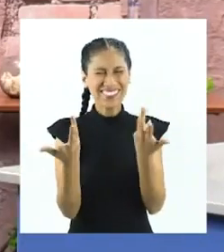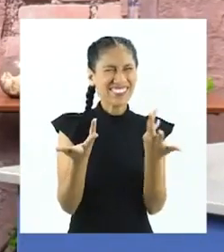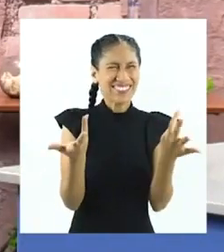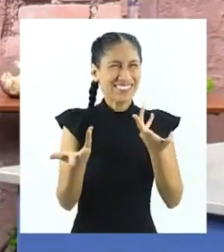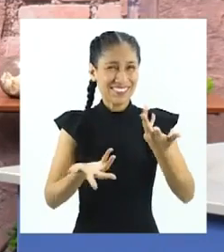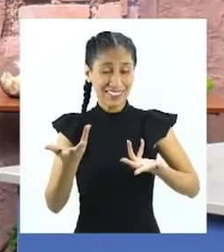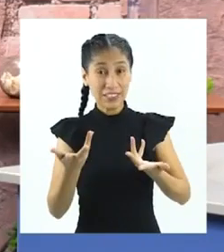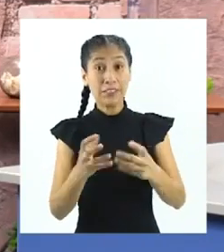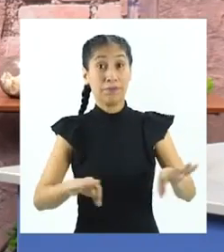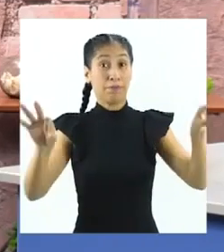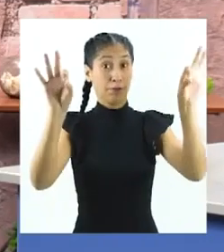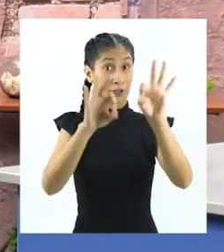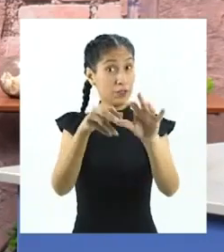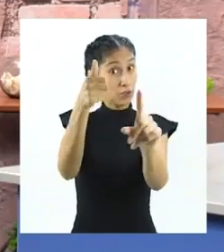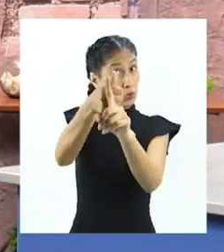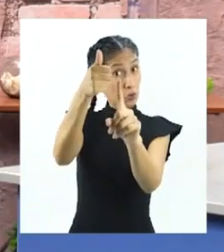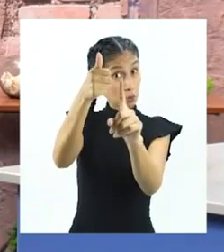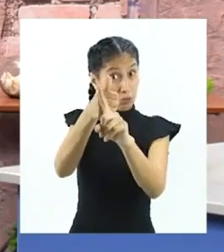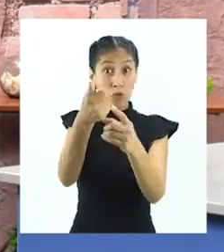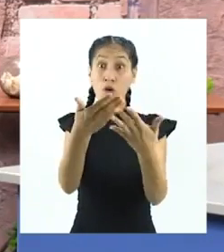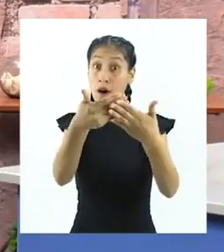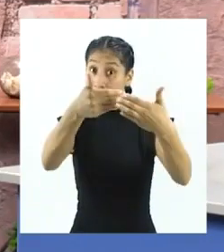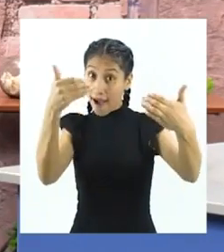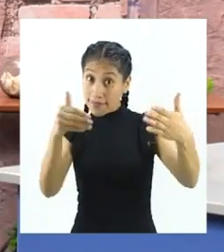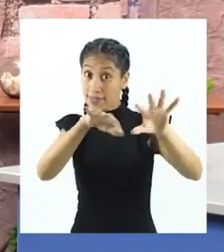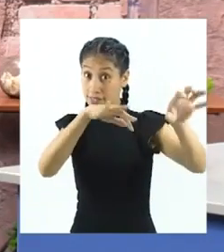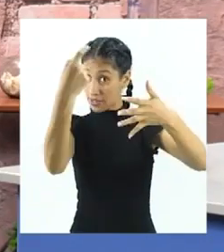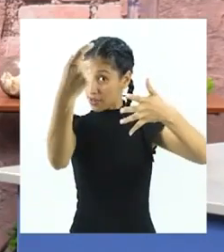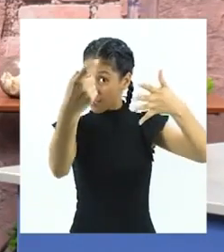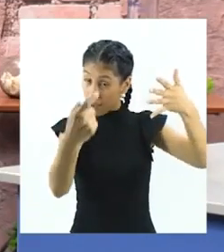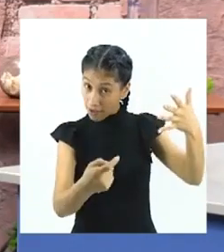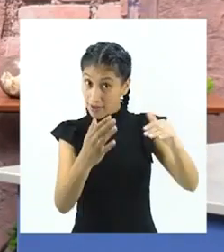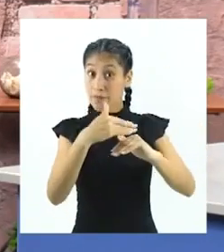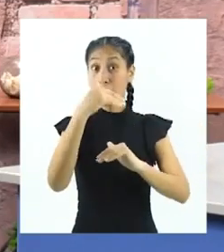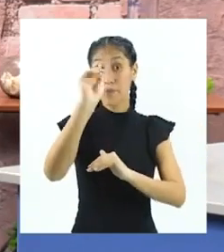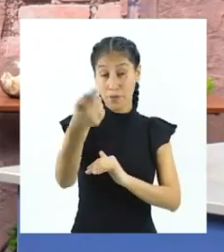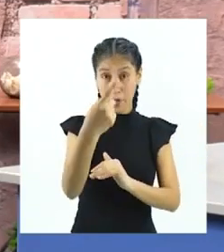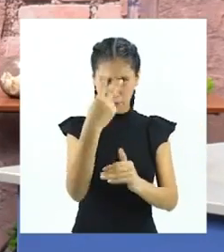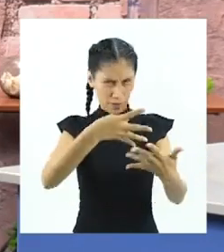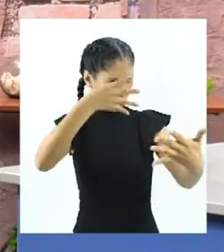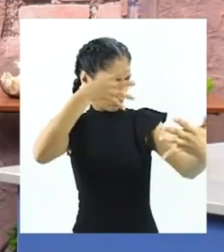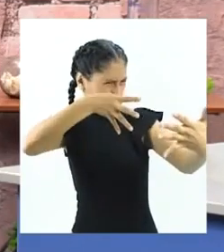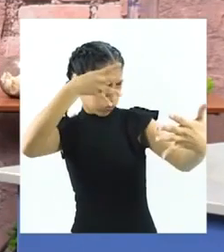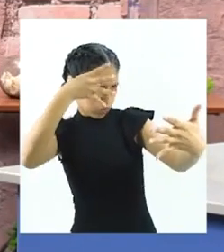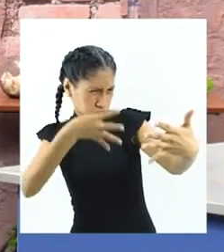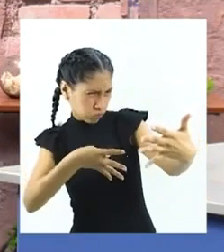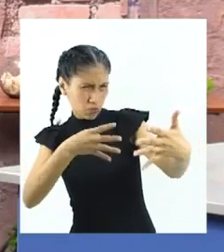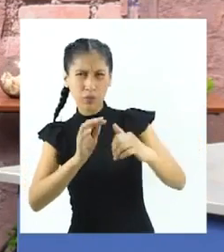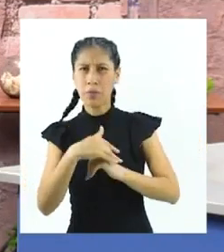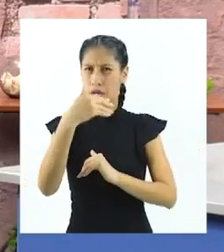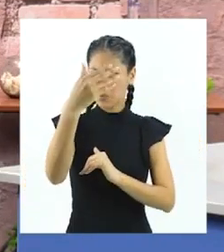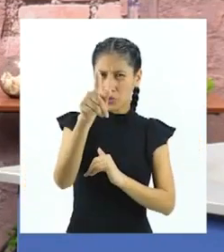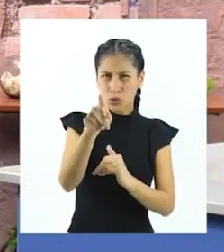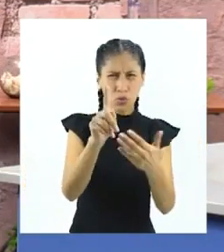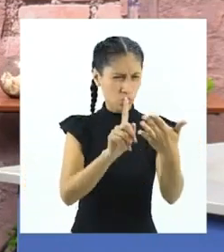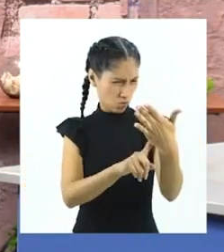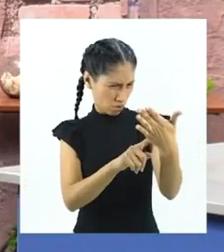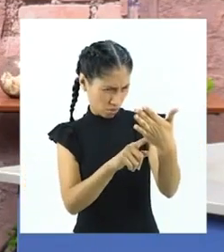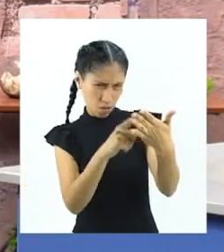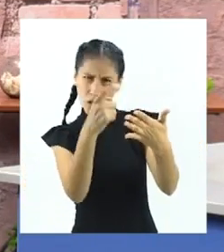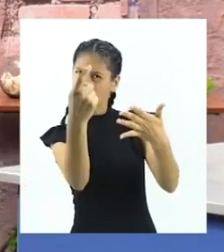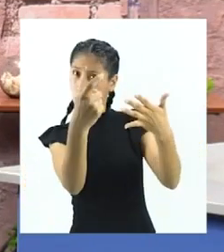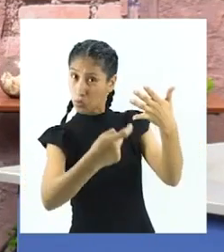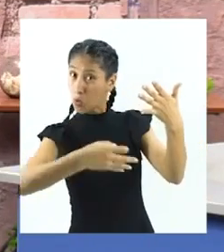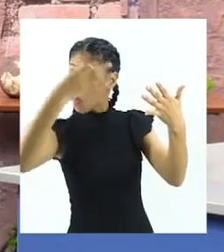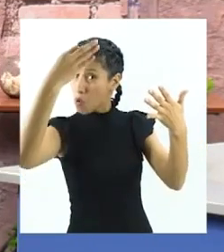debemos considerar los materiales e instrumentos que se usarán para la comprobación de nuestra hipótesis, es decir, para demostrar su